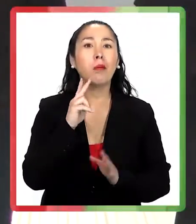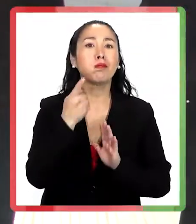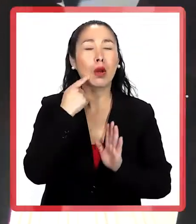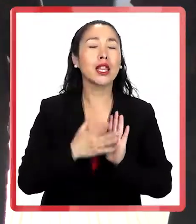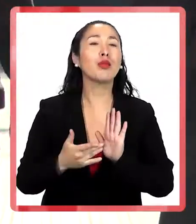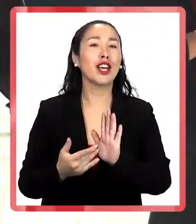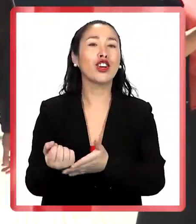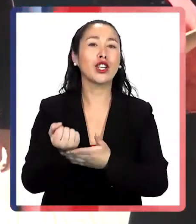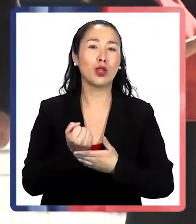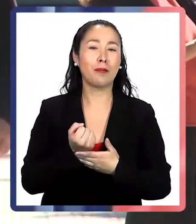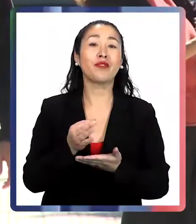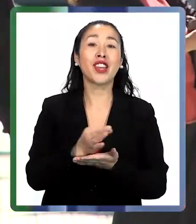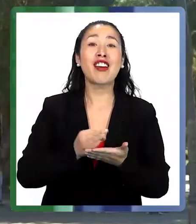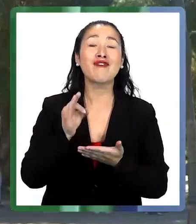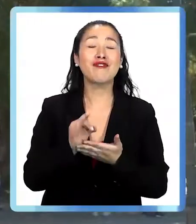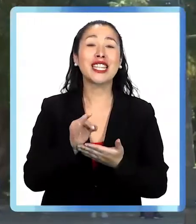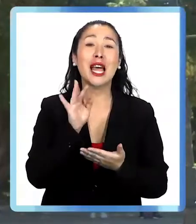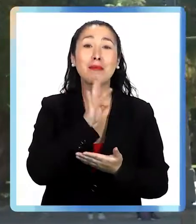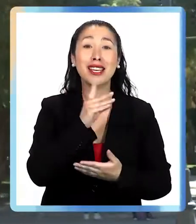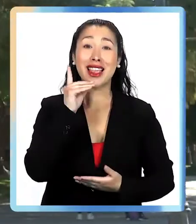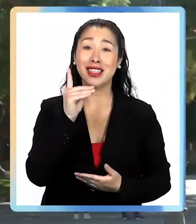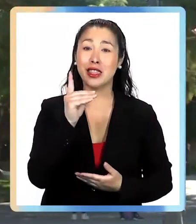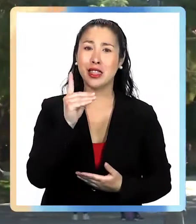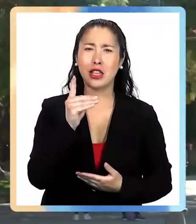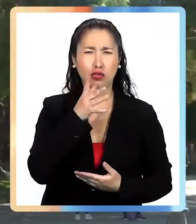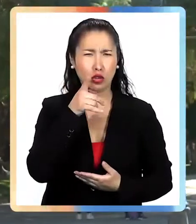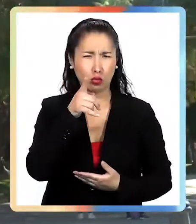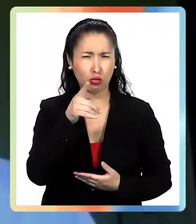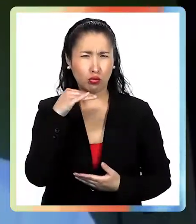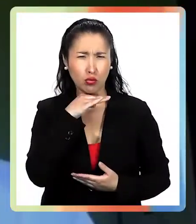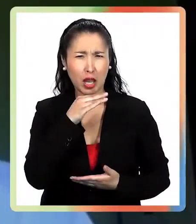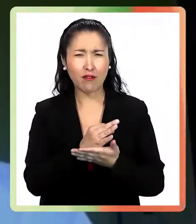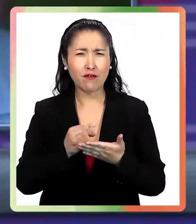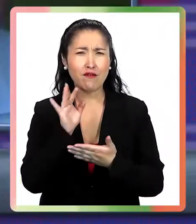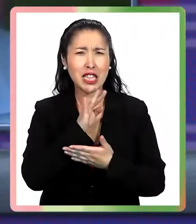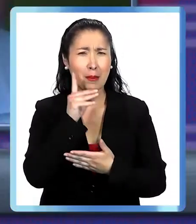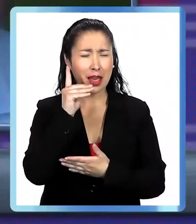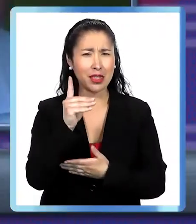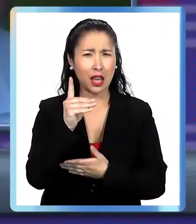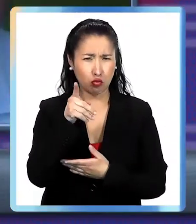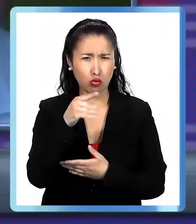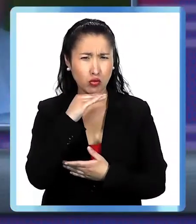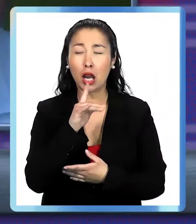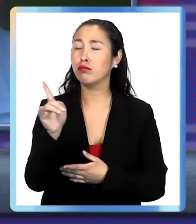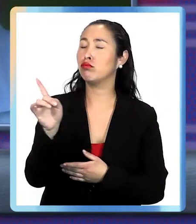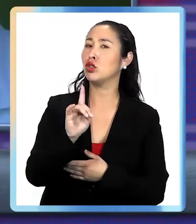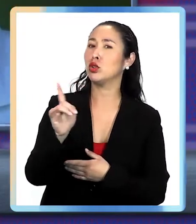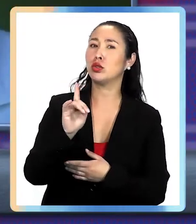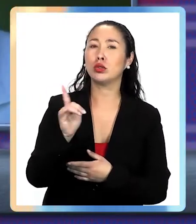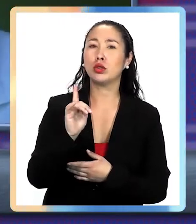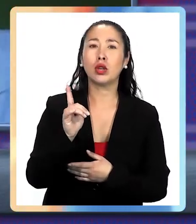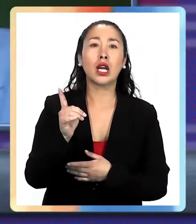poquito. La vitamina D, sobre todo, con esta pandemia. Raúl, yo no sé, ¿tú estás tomando vitamina D? No. Es la de